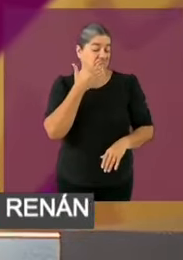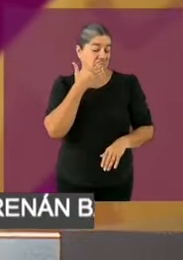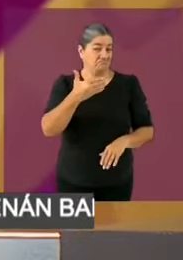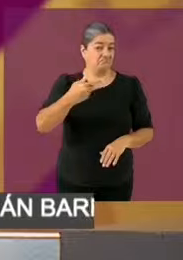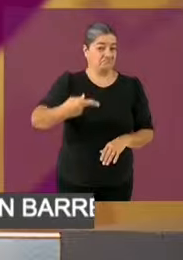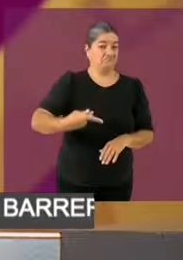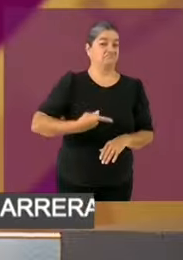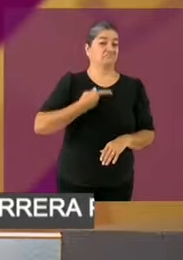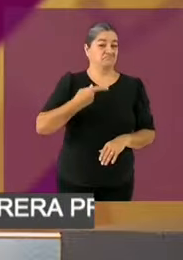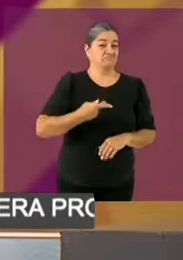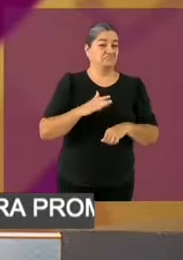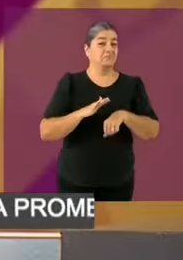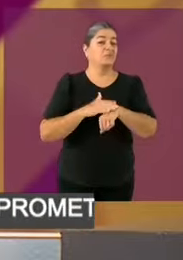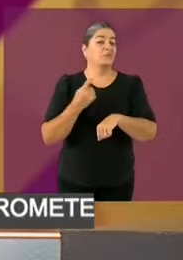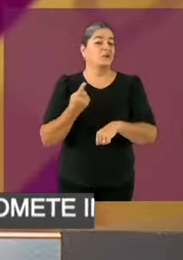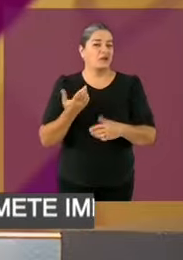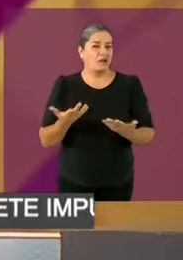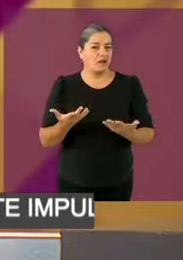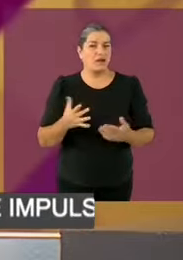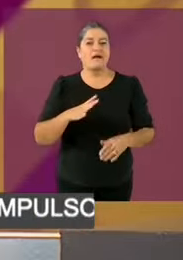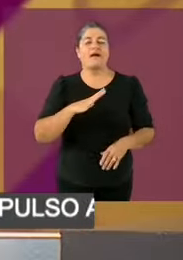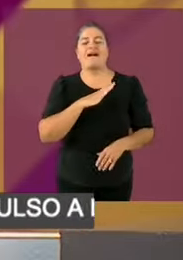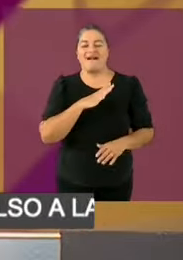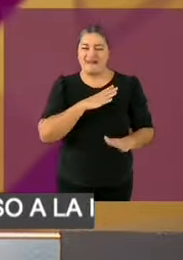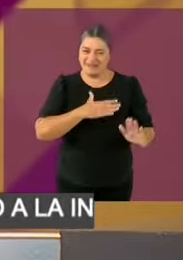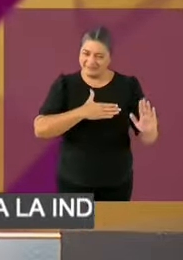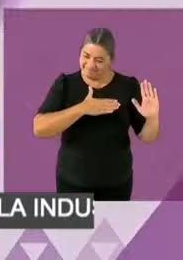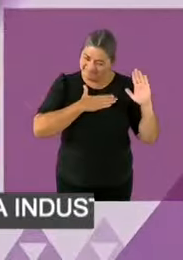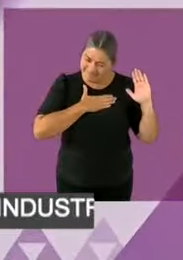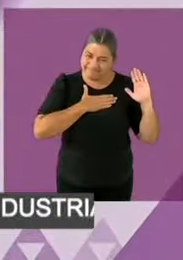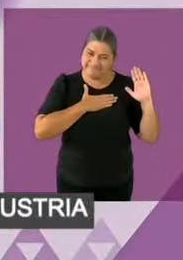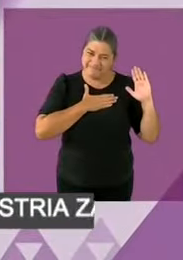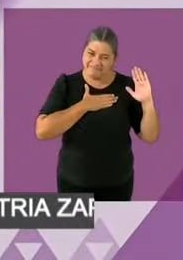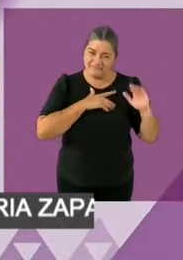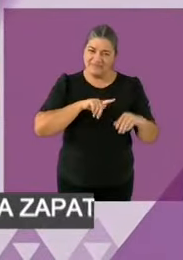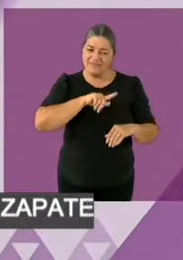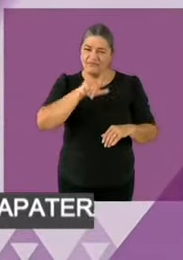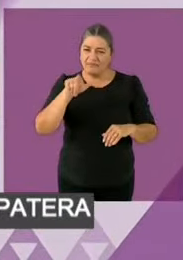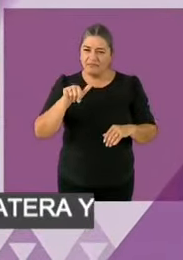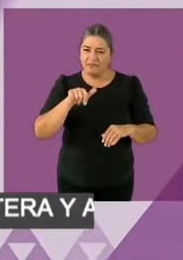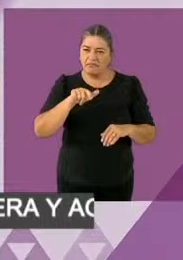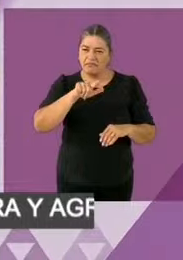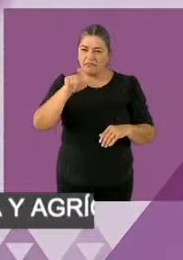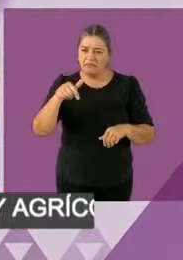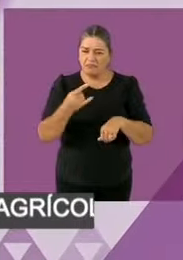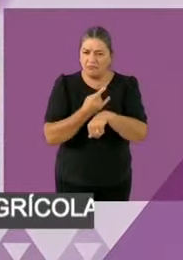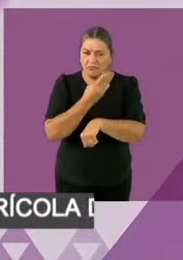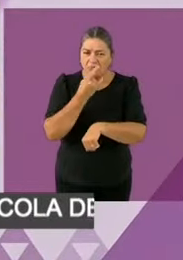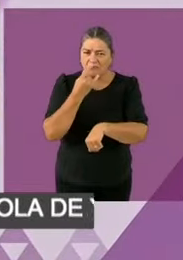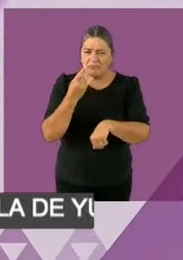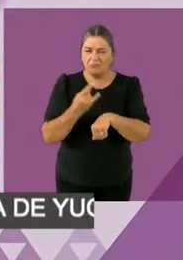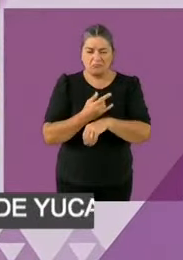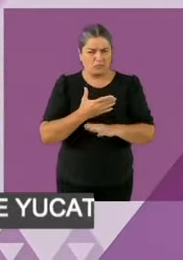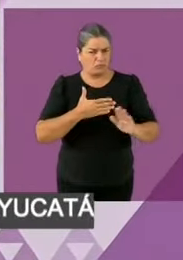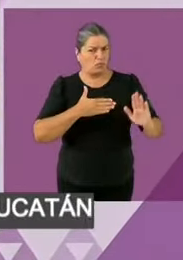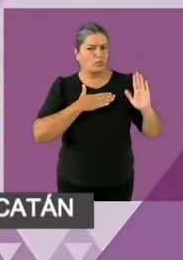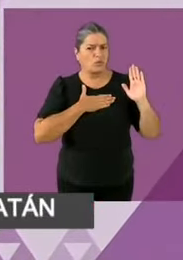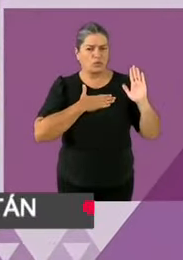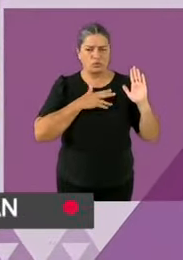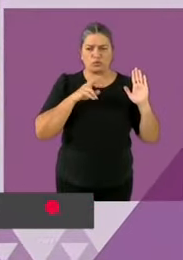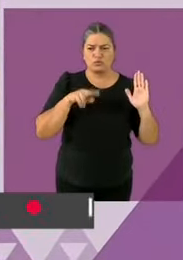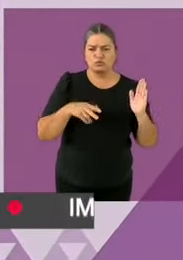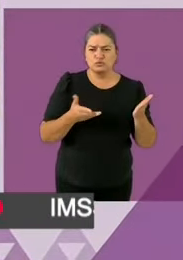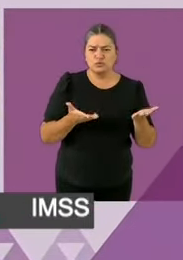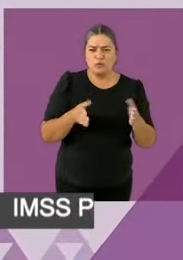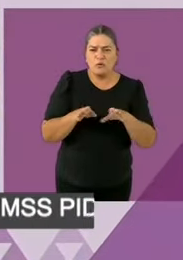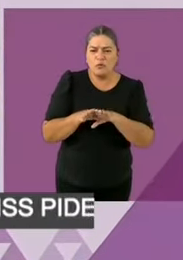hay una serie de promesas que nunca se llevan a la realidad porque nunca te explican cómo. Y estamos en un problema